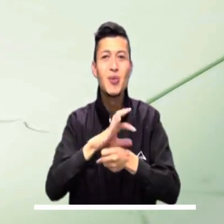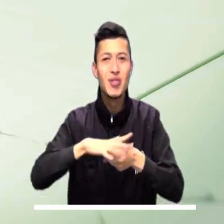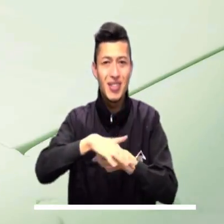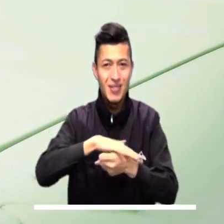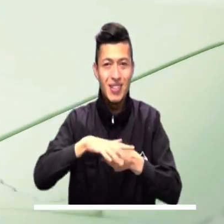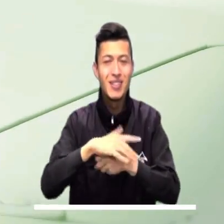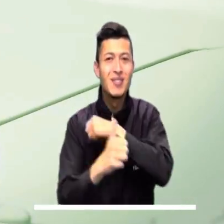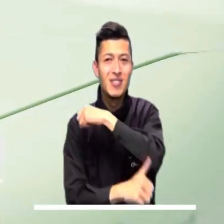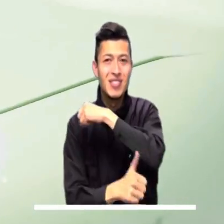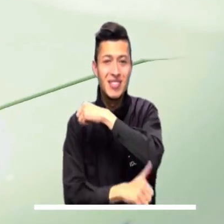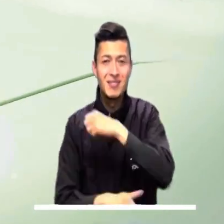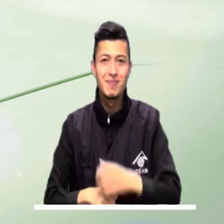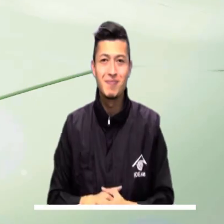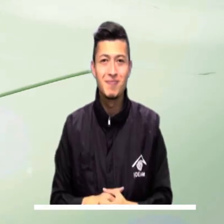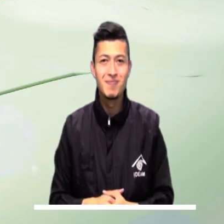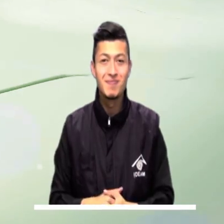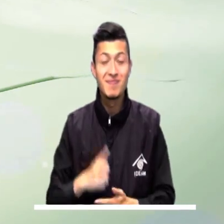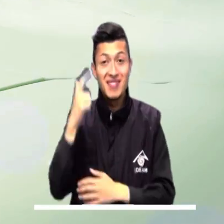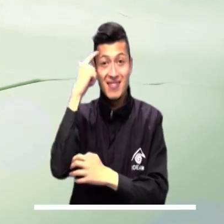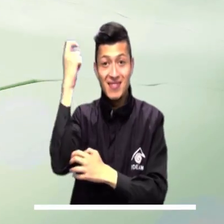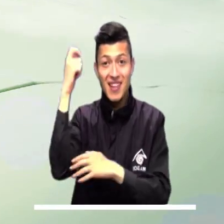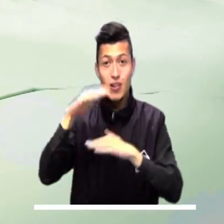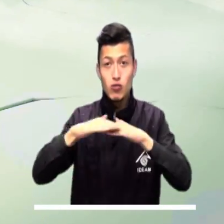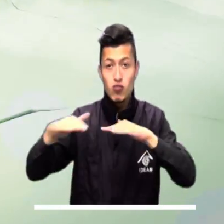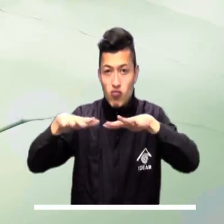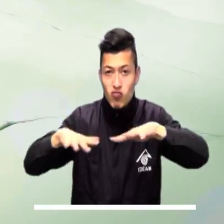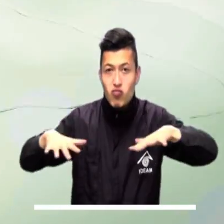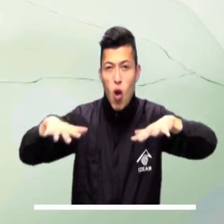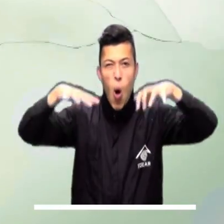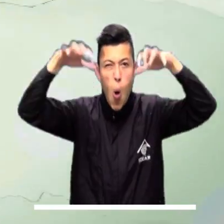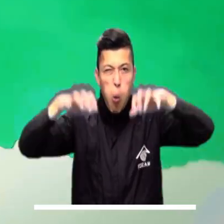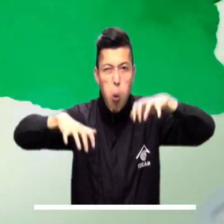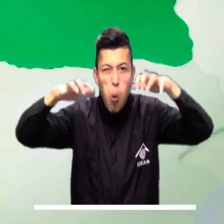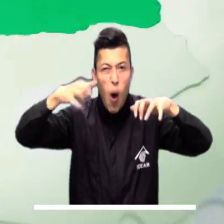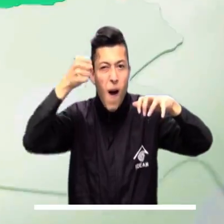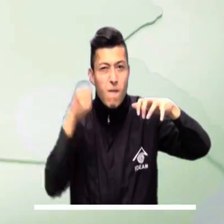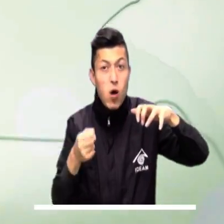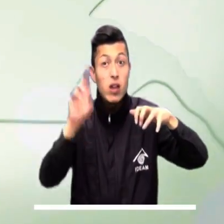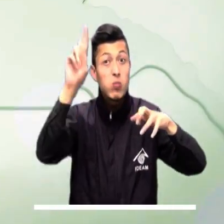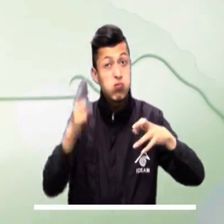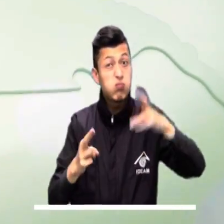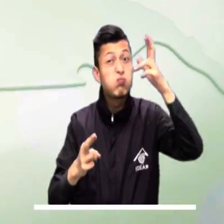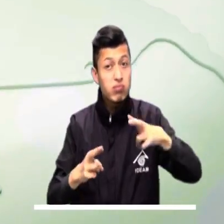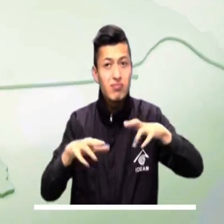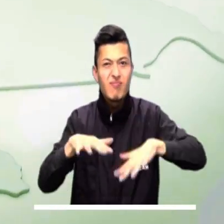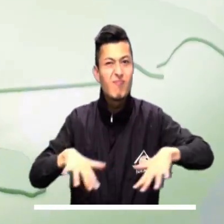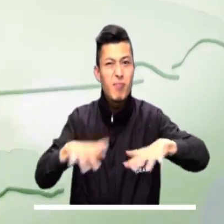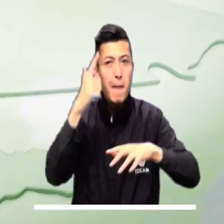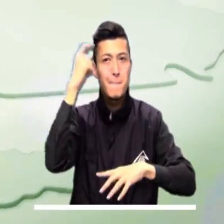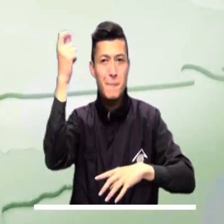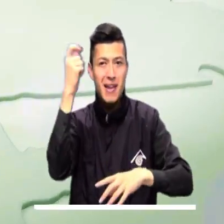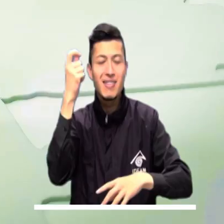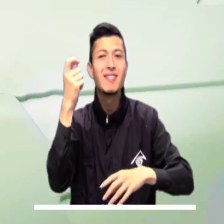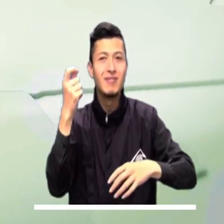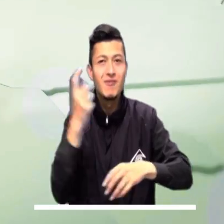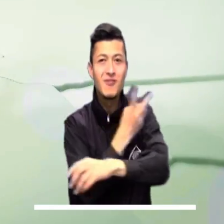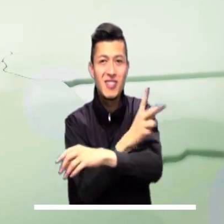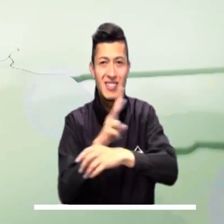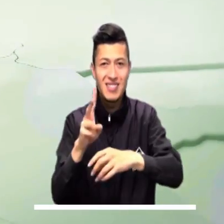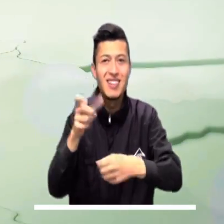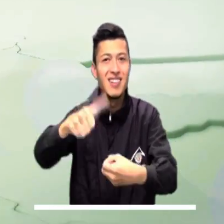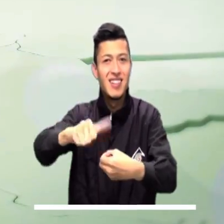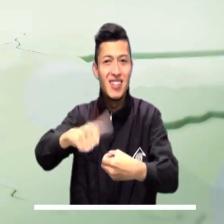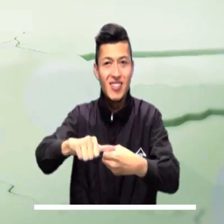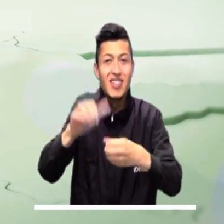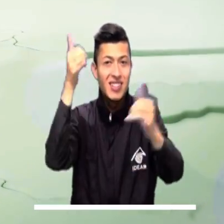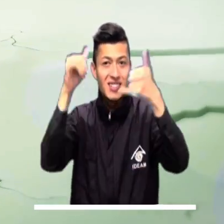Santander, Norte de Cundinamarca y Boyacá. En los llanos orientales puede haber presencia de lluvias fuertes, incluso con relámpagos en zonas